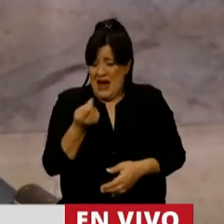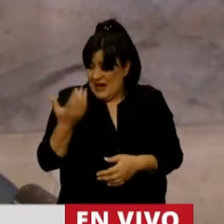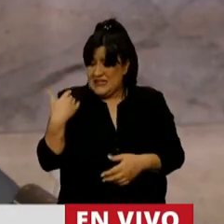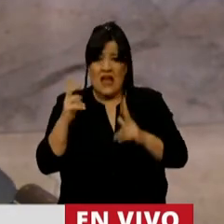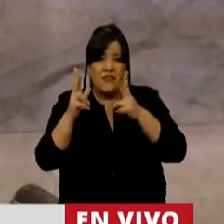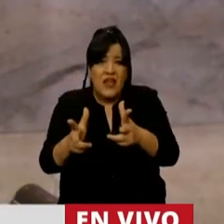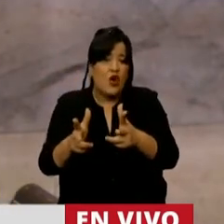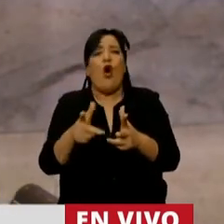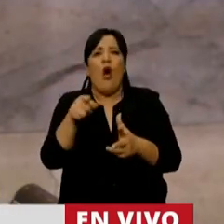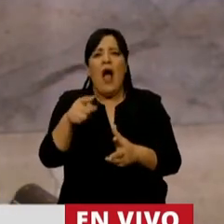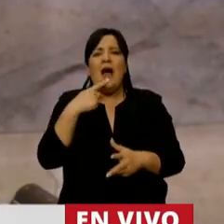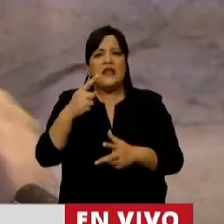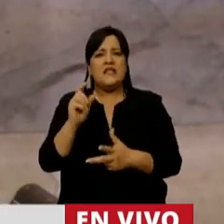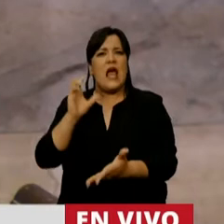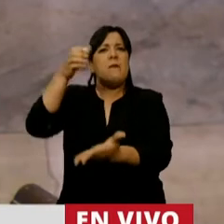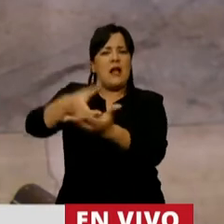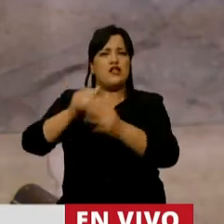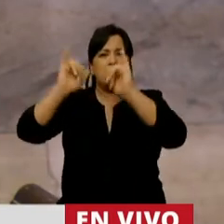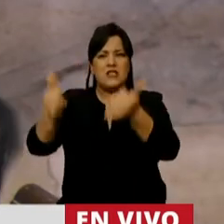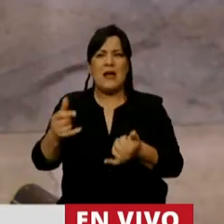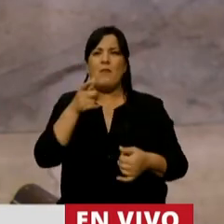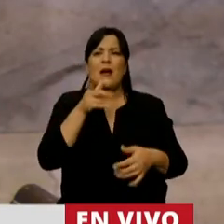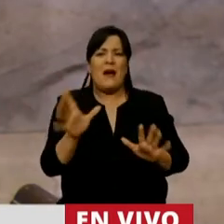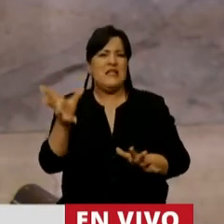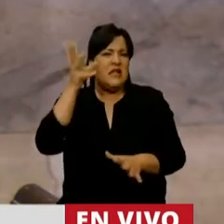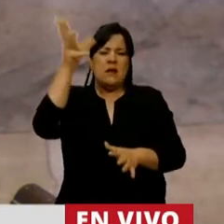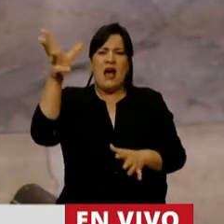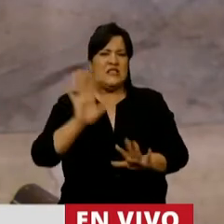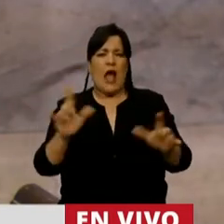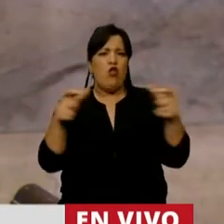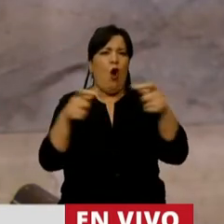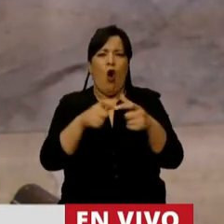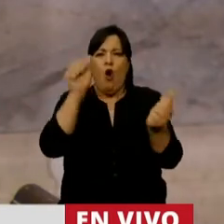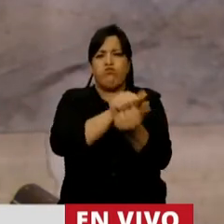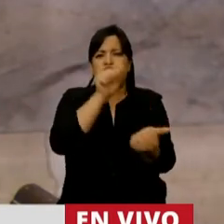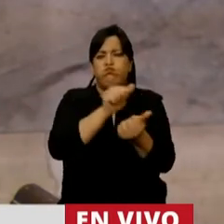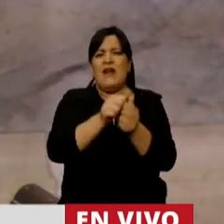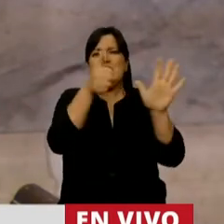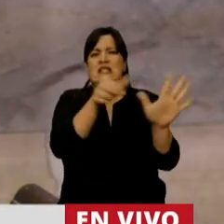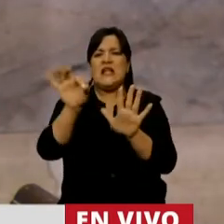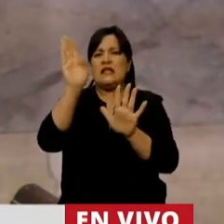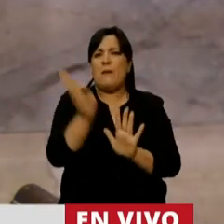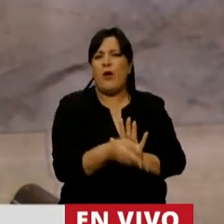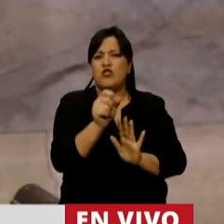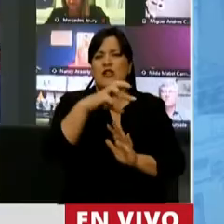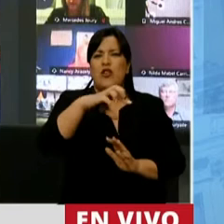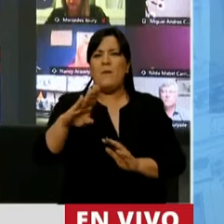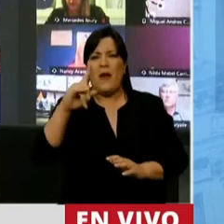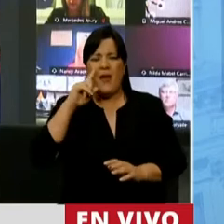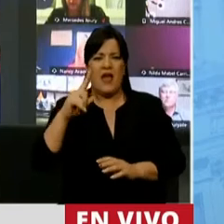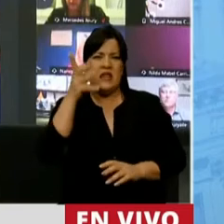de decir que procura invertirla porque le parece un exceso emitir el 60% del producto,